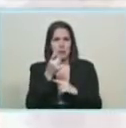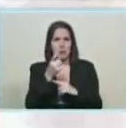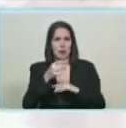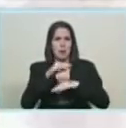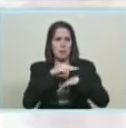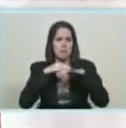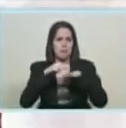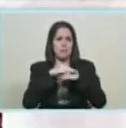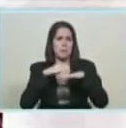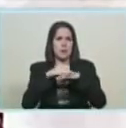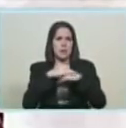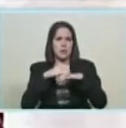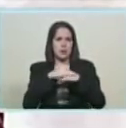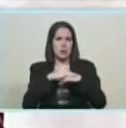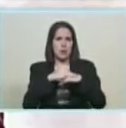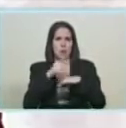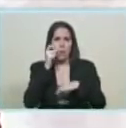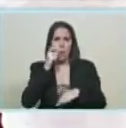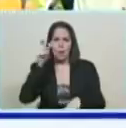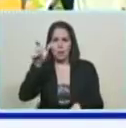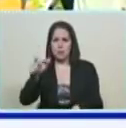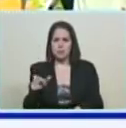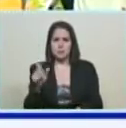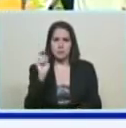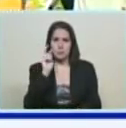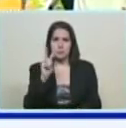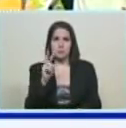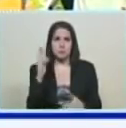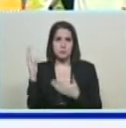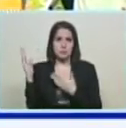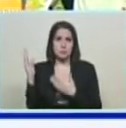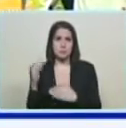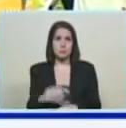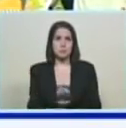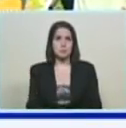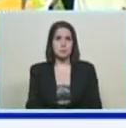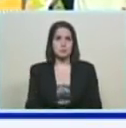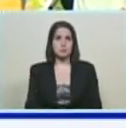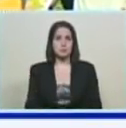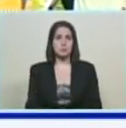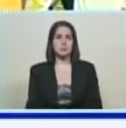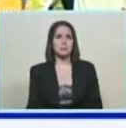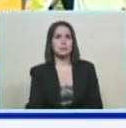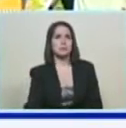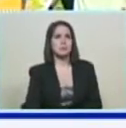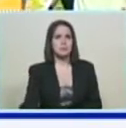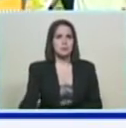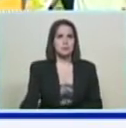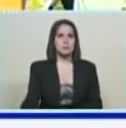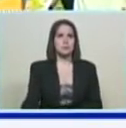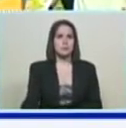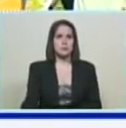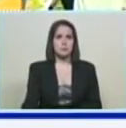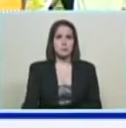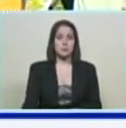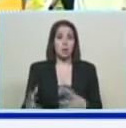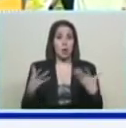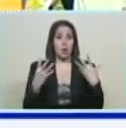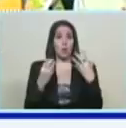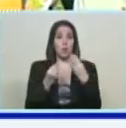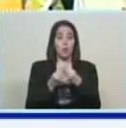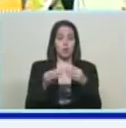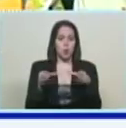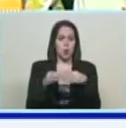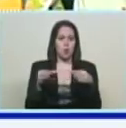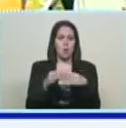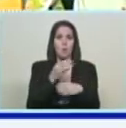Infante. Pedro Infante. Aquí lo tengo, a Pedro Infante. Allá se encuentra con el equipo de